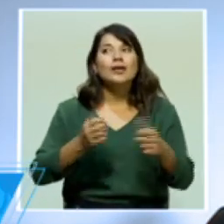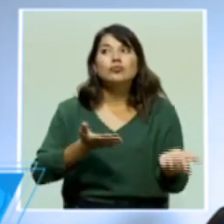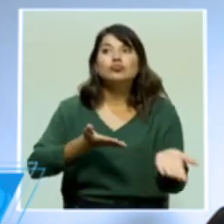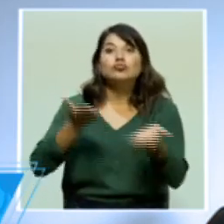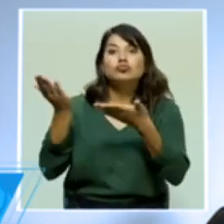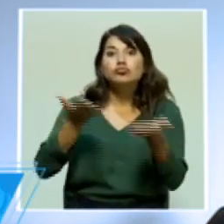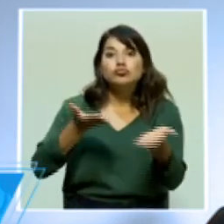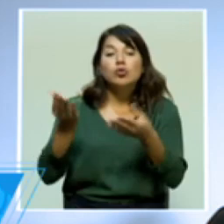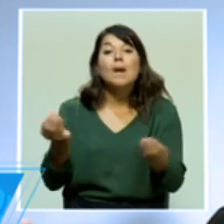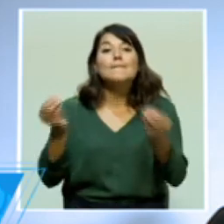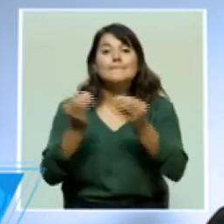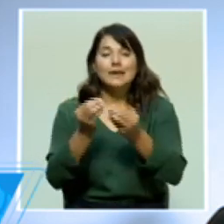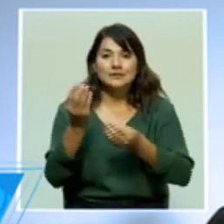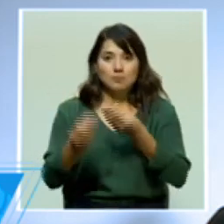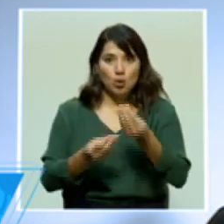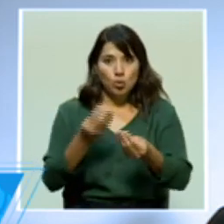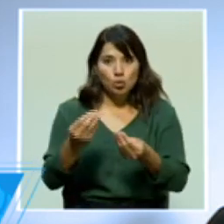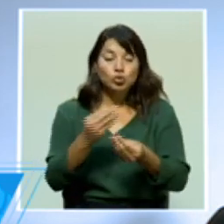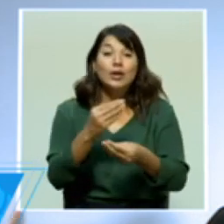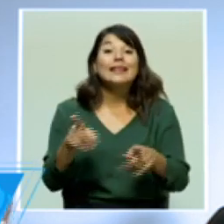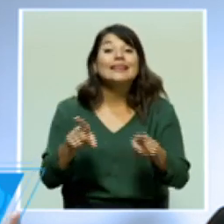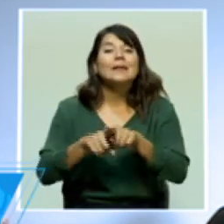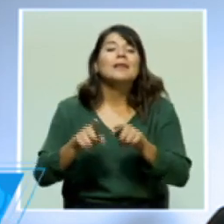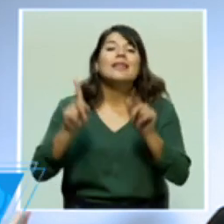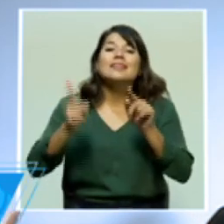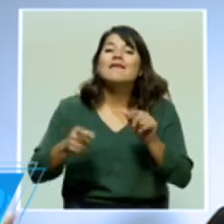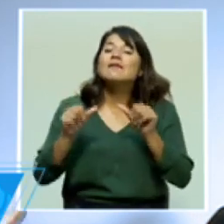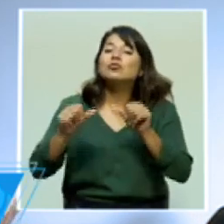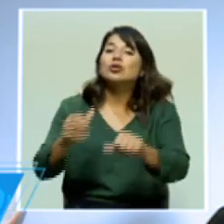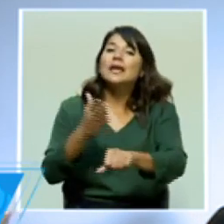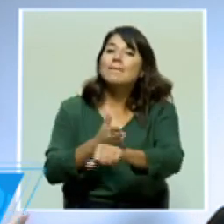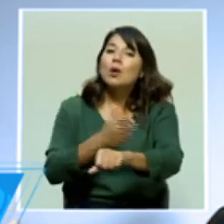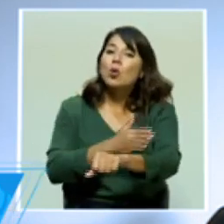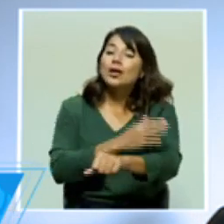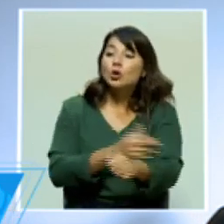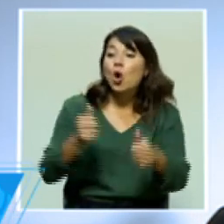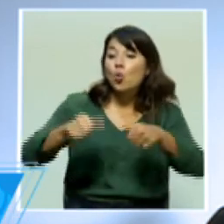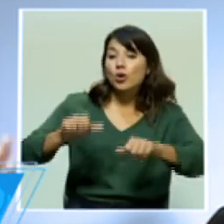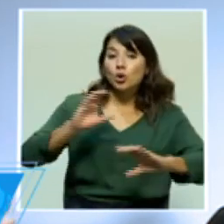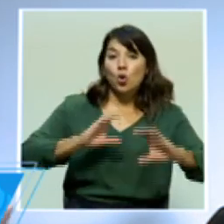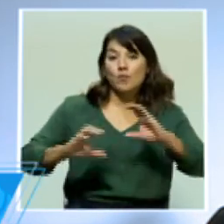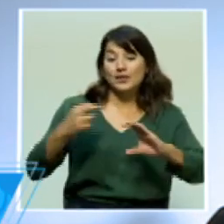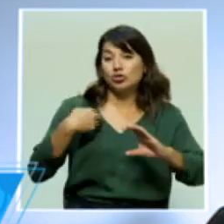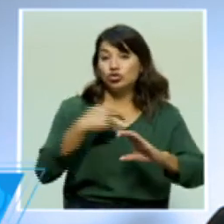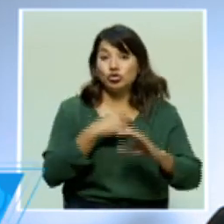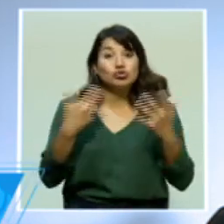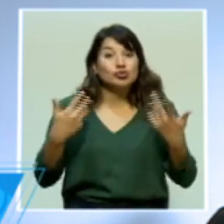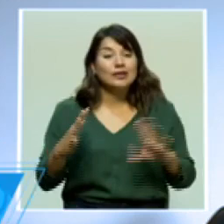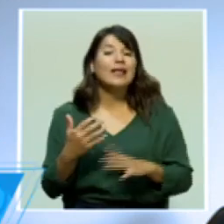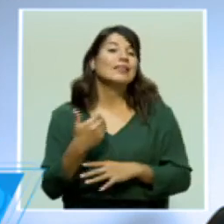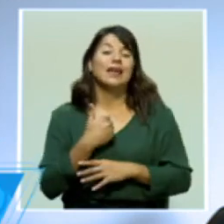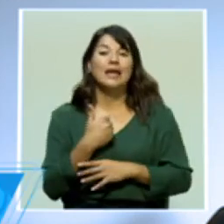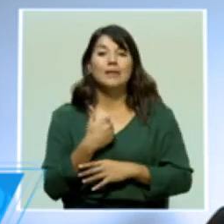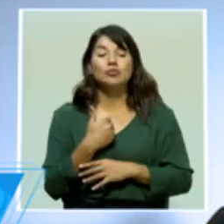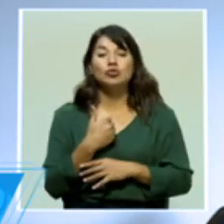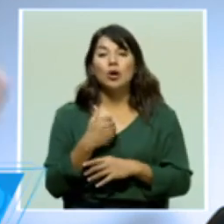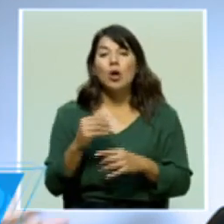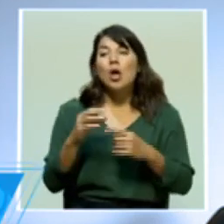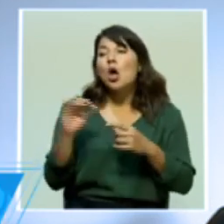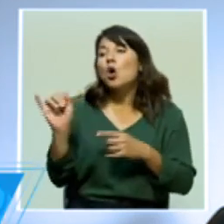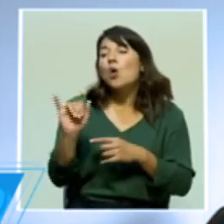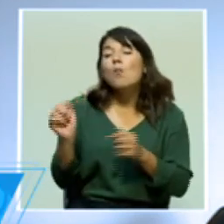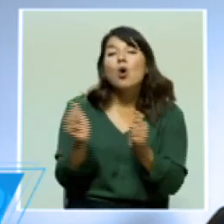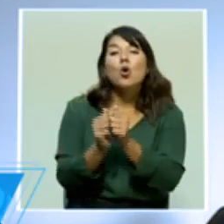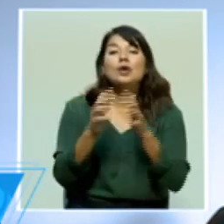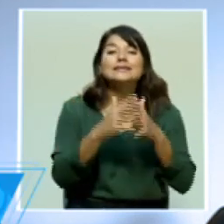tenemos, en donde además tenemos que seguir fortaleciendo los acuerdos comerciales que ya tenemos. Las relaciones con nuestros mercados principales como Estados